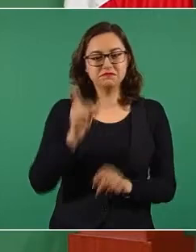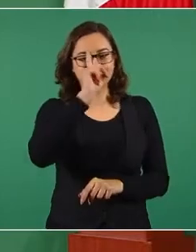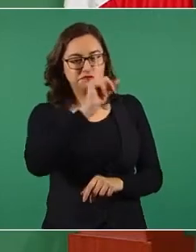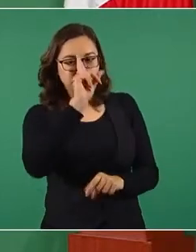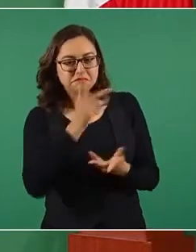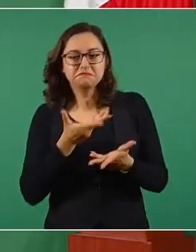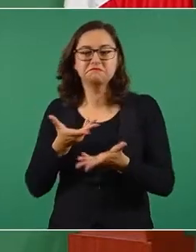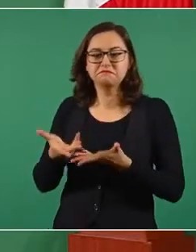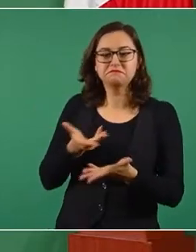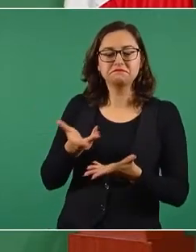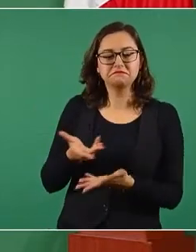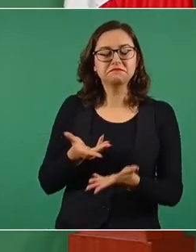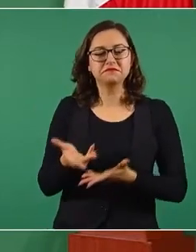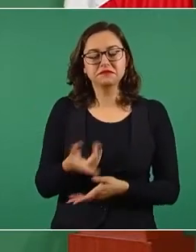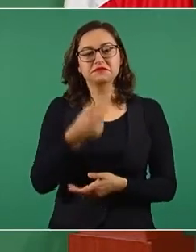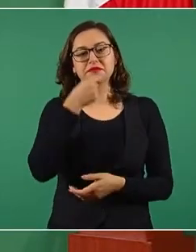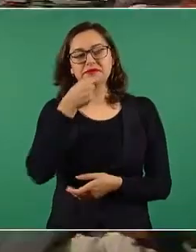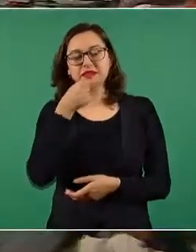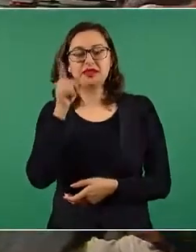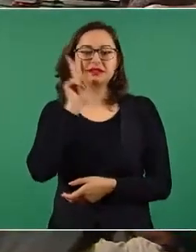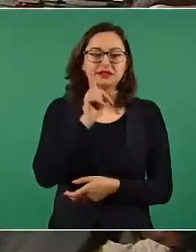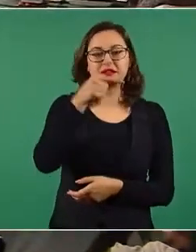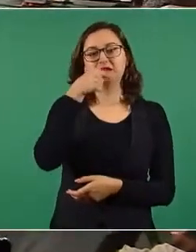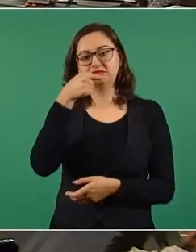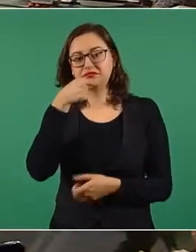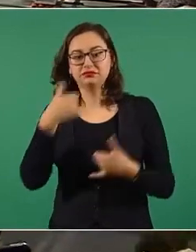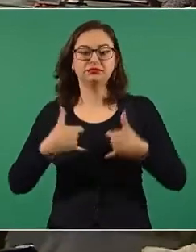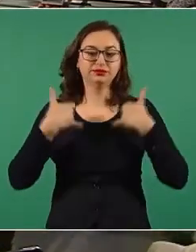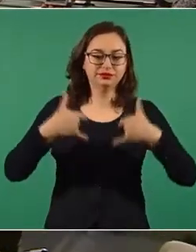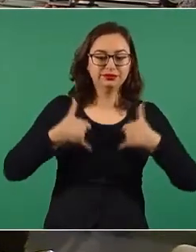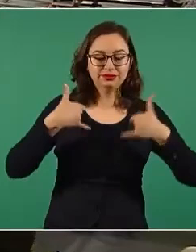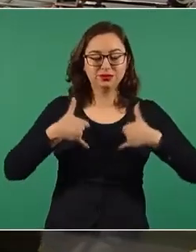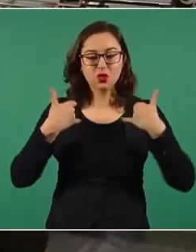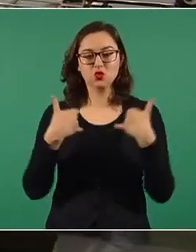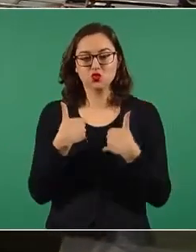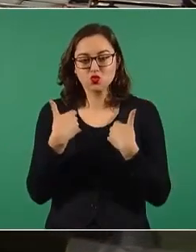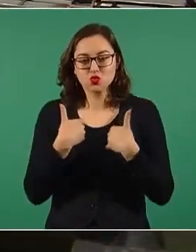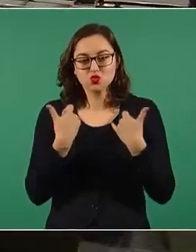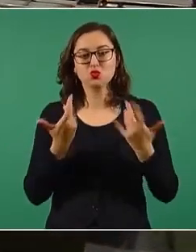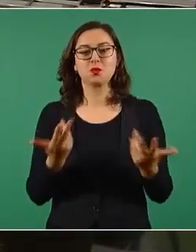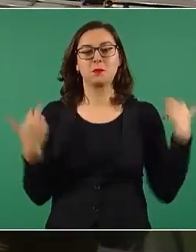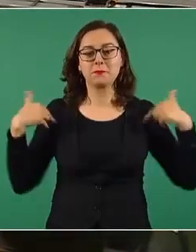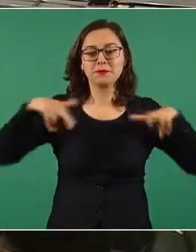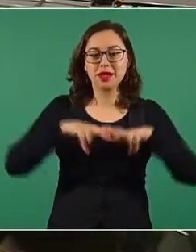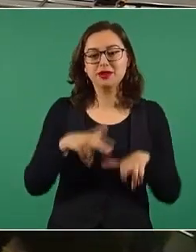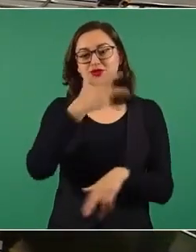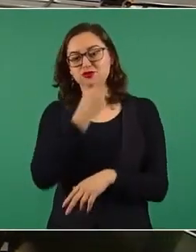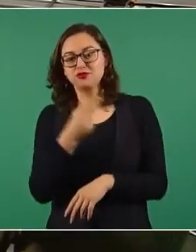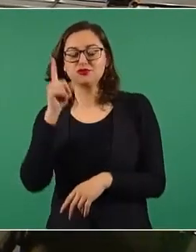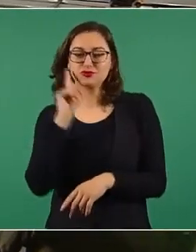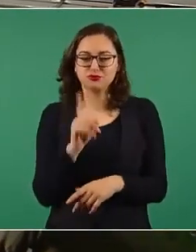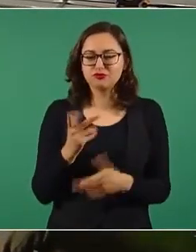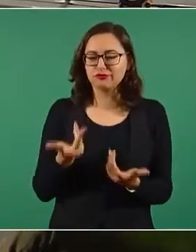niños, niñas, jóvenes, adolescentes, maestras, maestros que